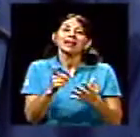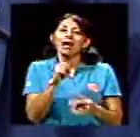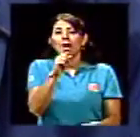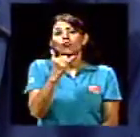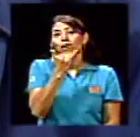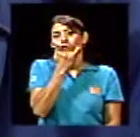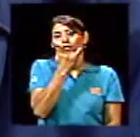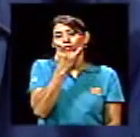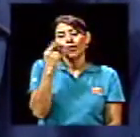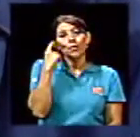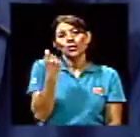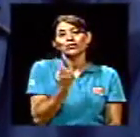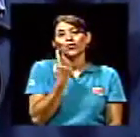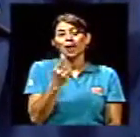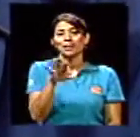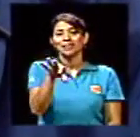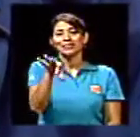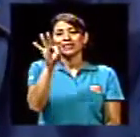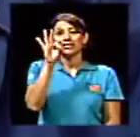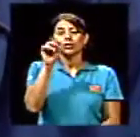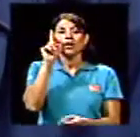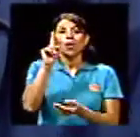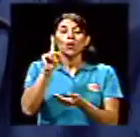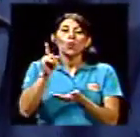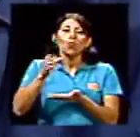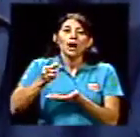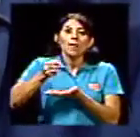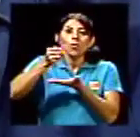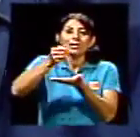seleccionar una muestra. El error de muestreo.